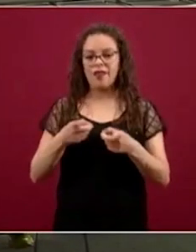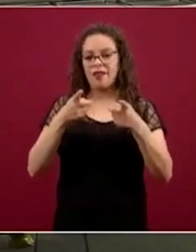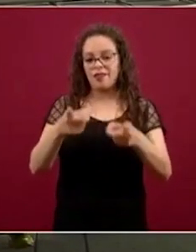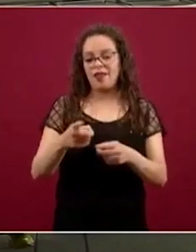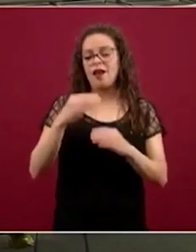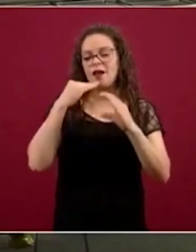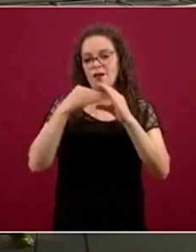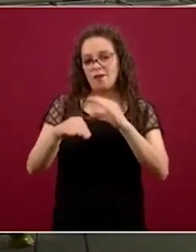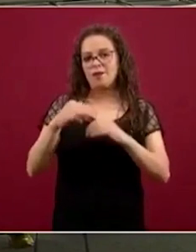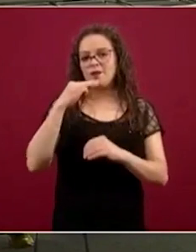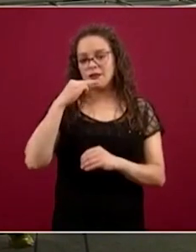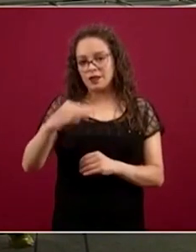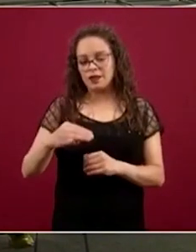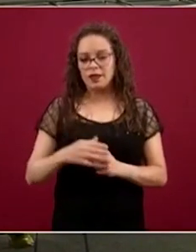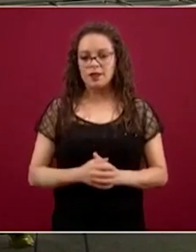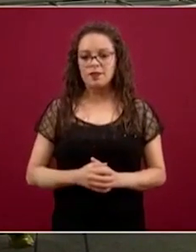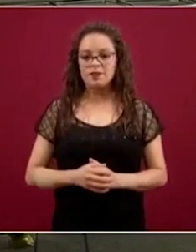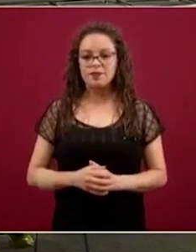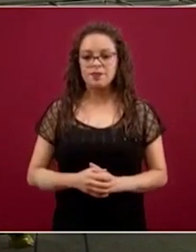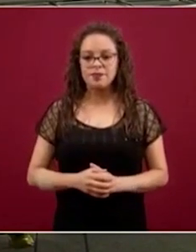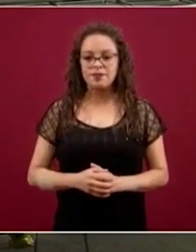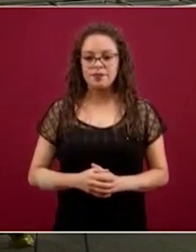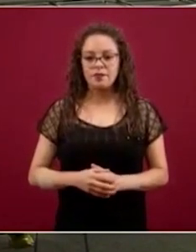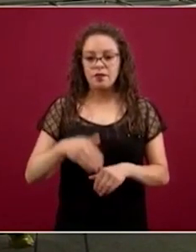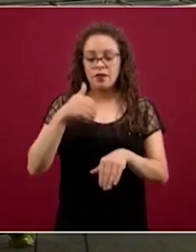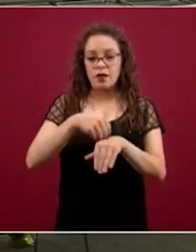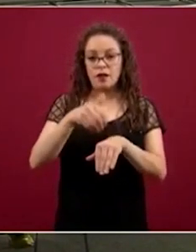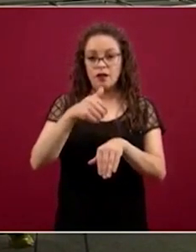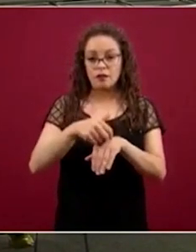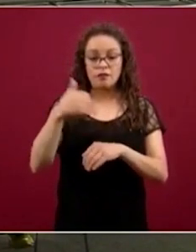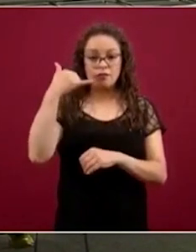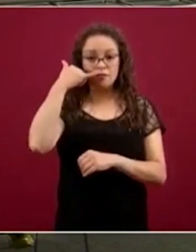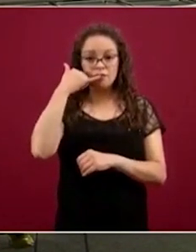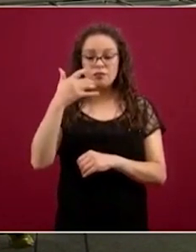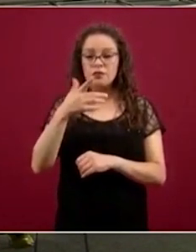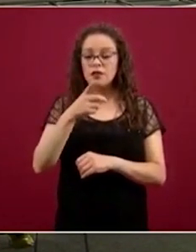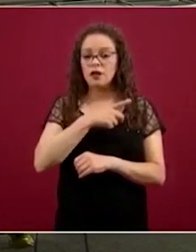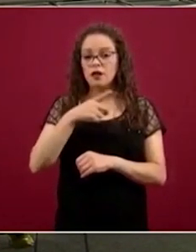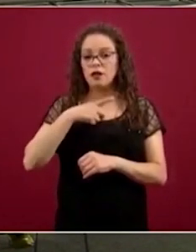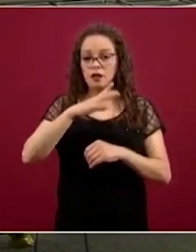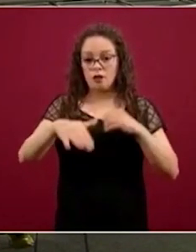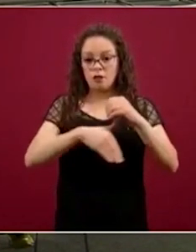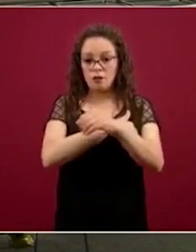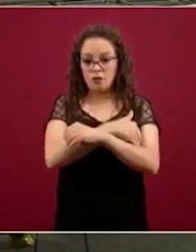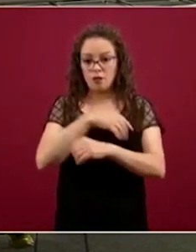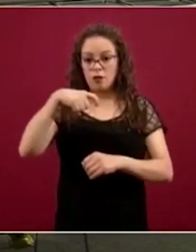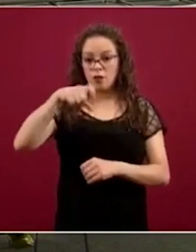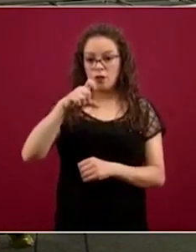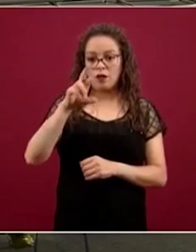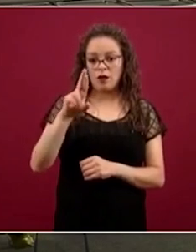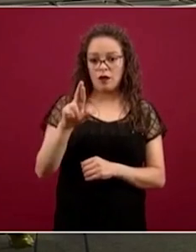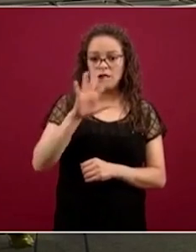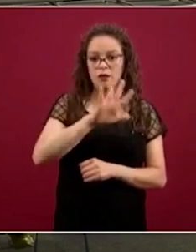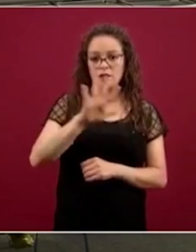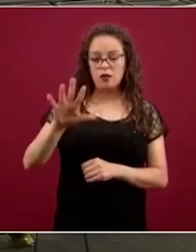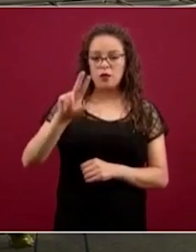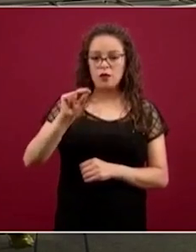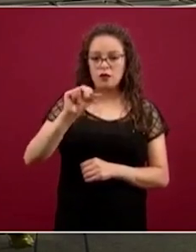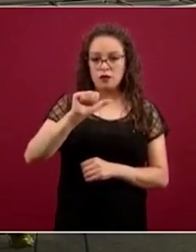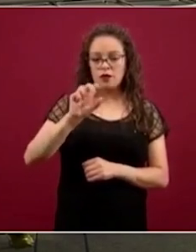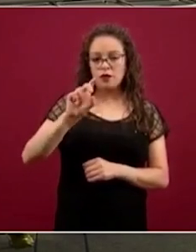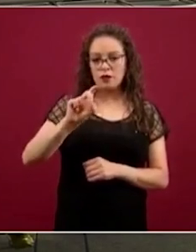QR, ahí está, el teléfono que deben de guardar y utilizar la aplicación de WhatsApp es el 55 86 33